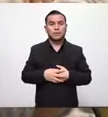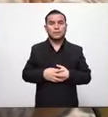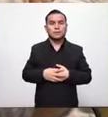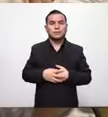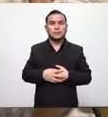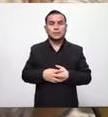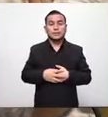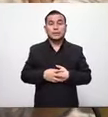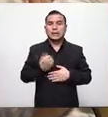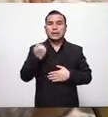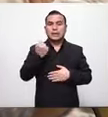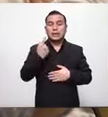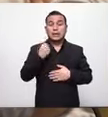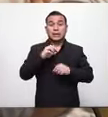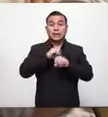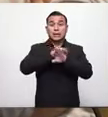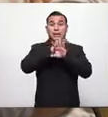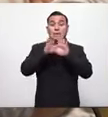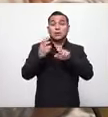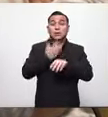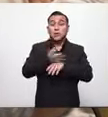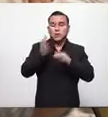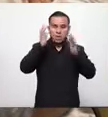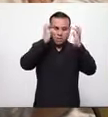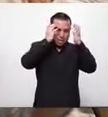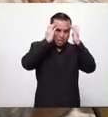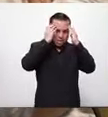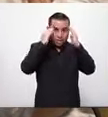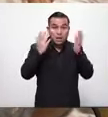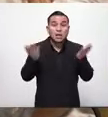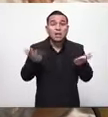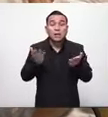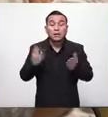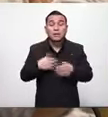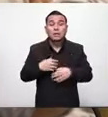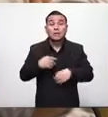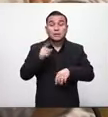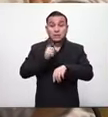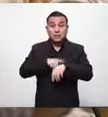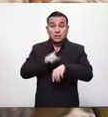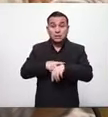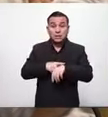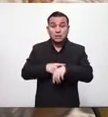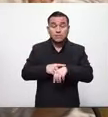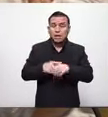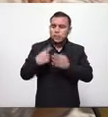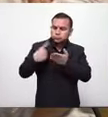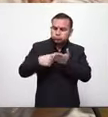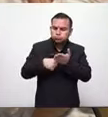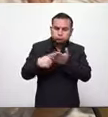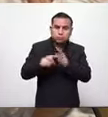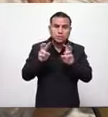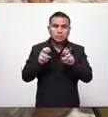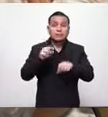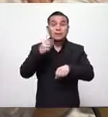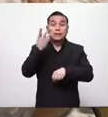y entendía la gran preocupación que ellos sentían al momento que se hablaba los primeros días de la pandemia